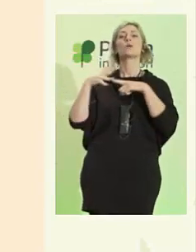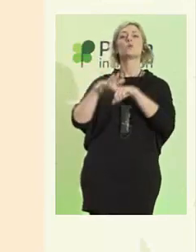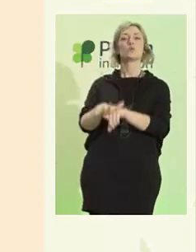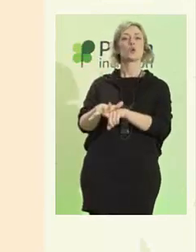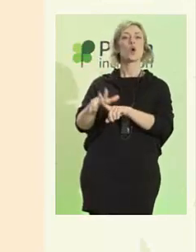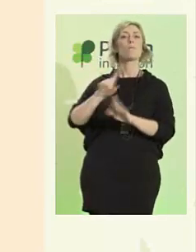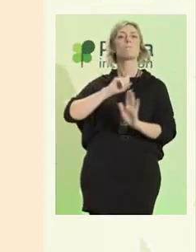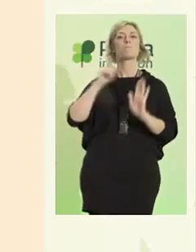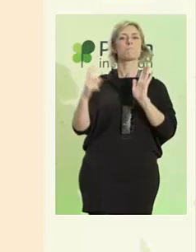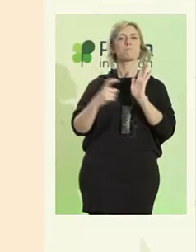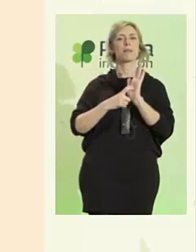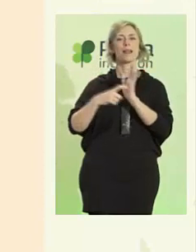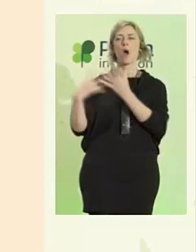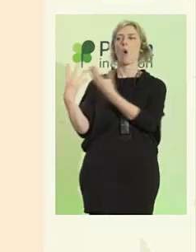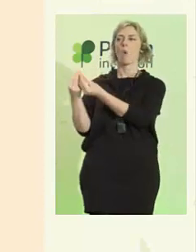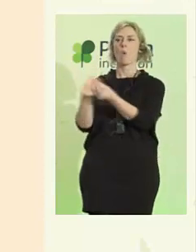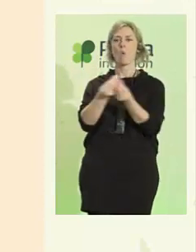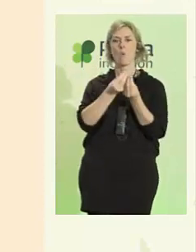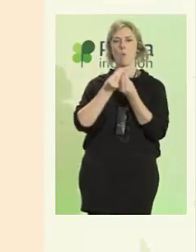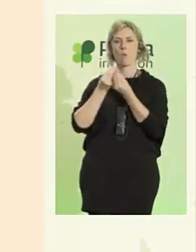de manera conjunta.